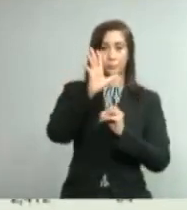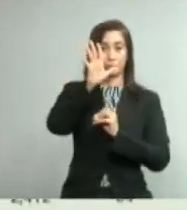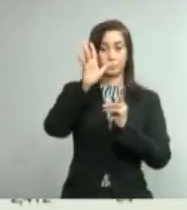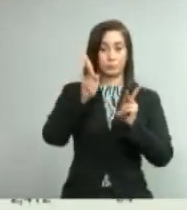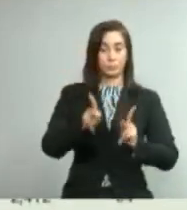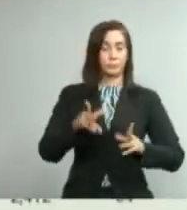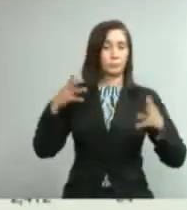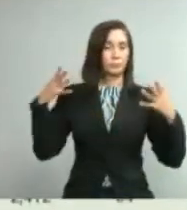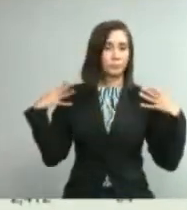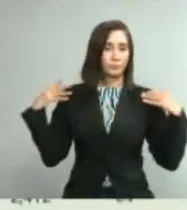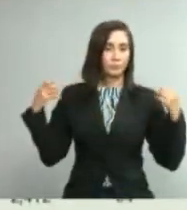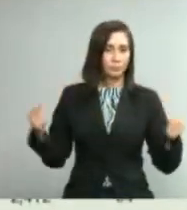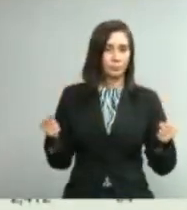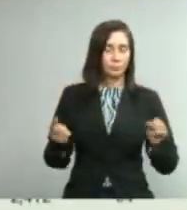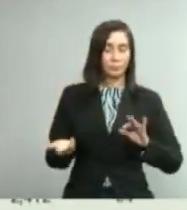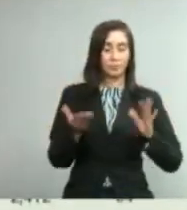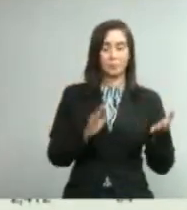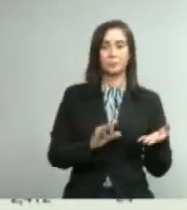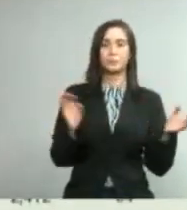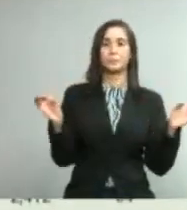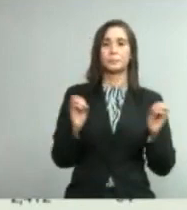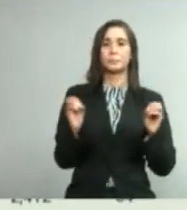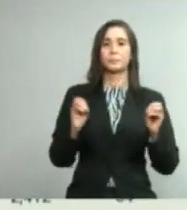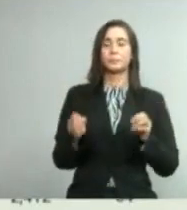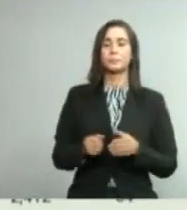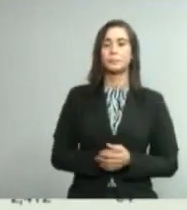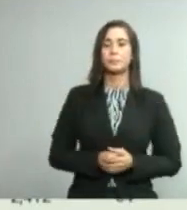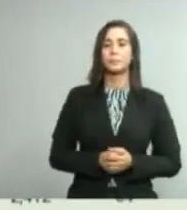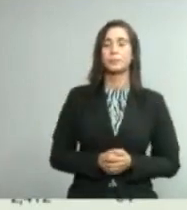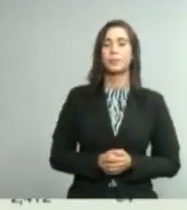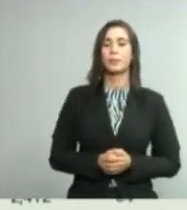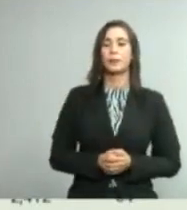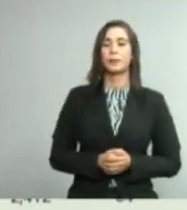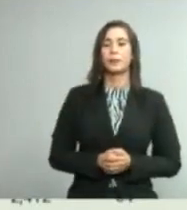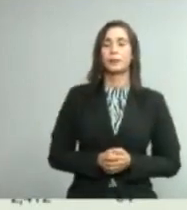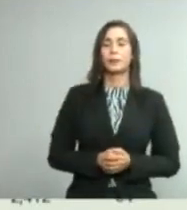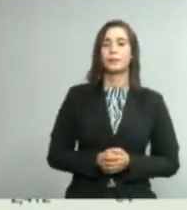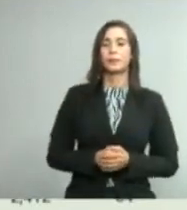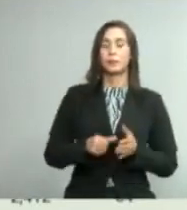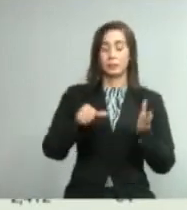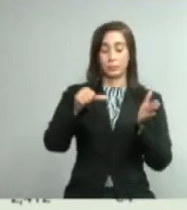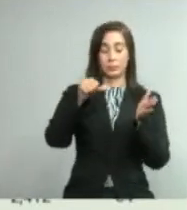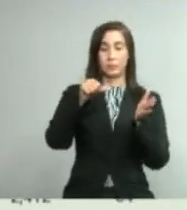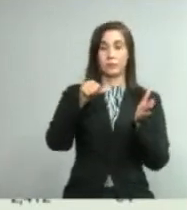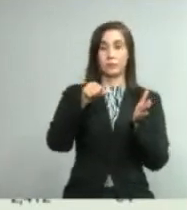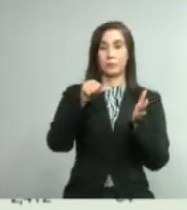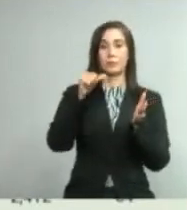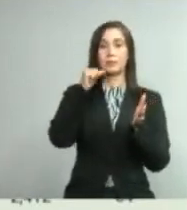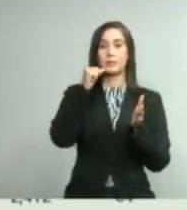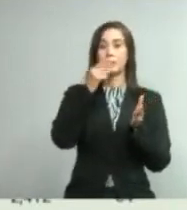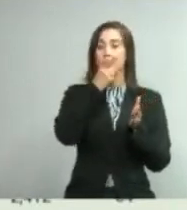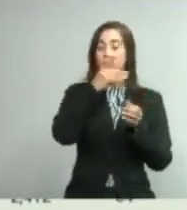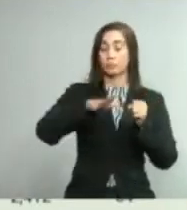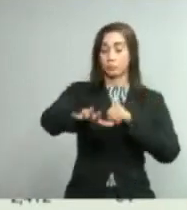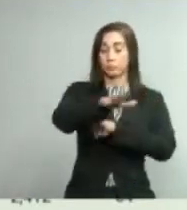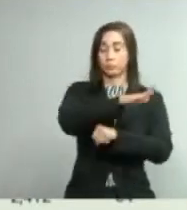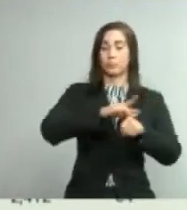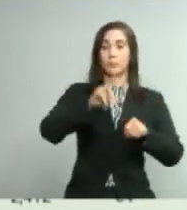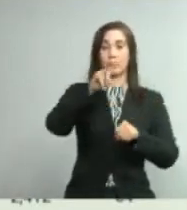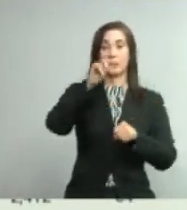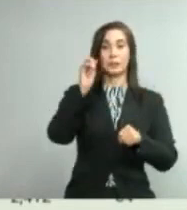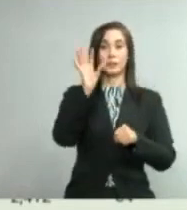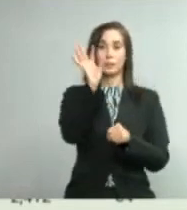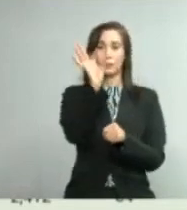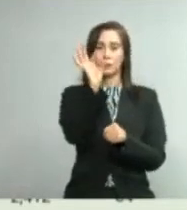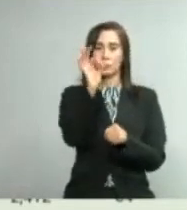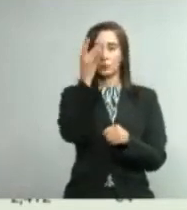cinco recuperados, cero fallecimientos. Provincia Santo Domingo, 109 casos nuevos,